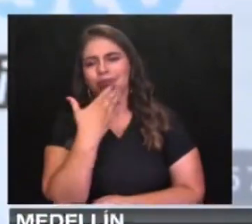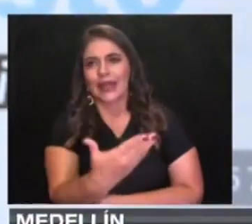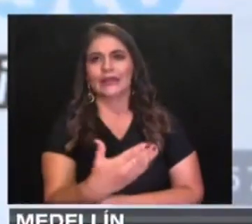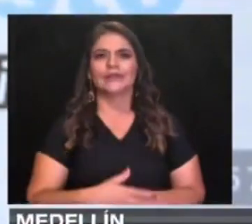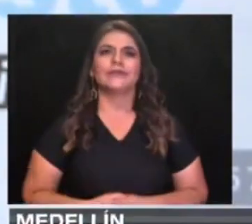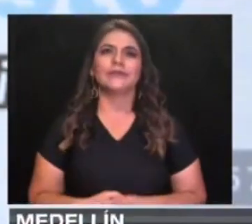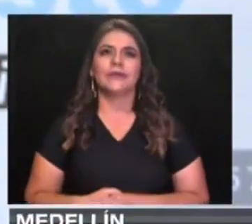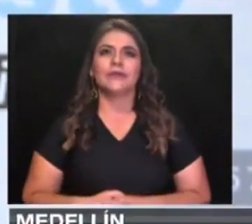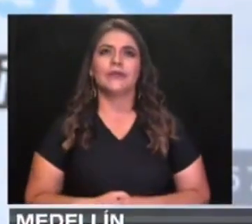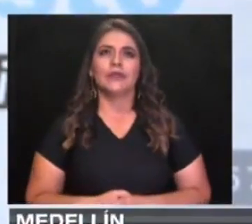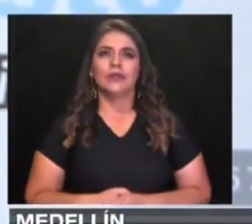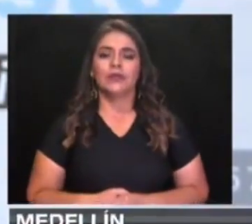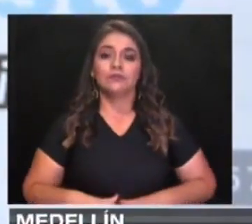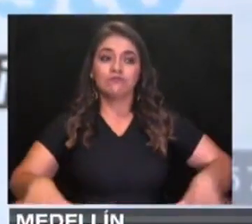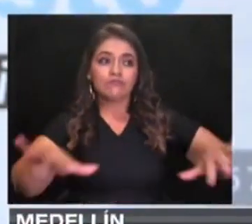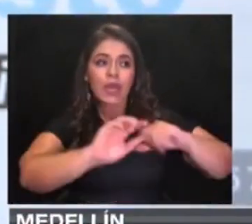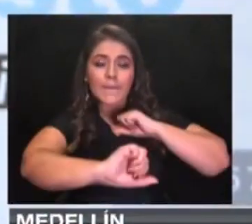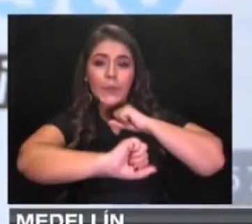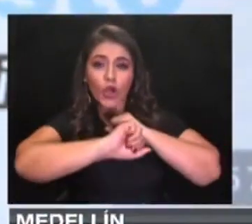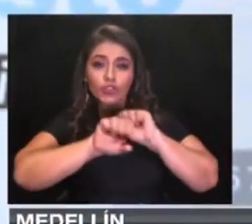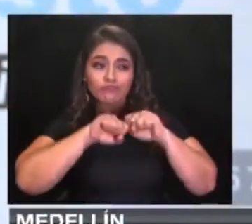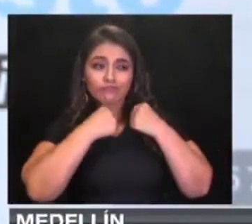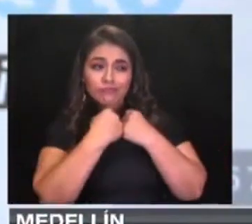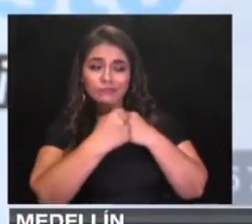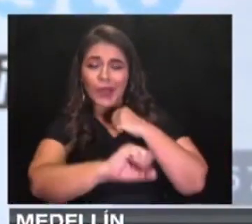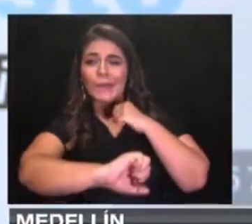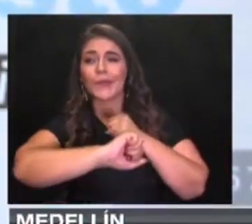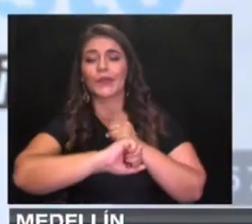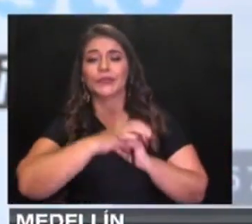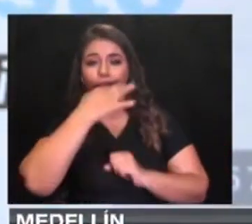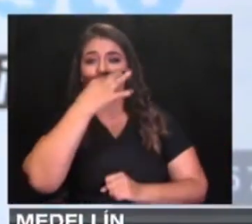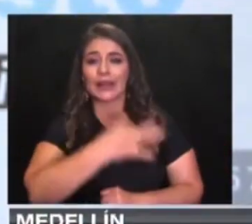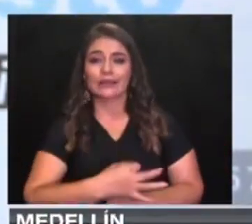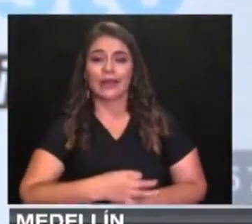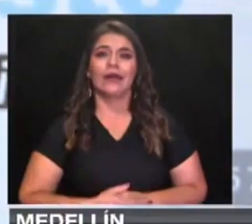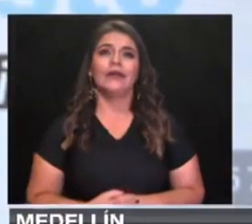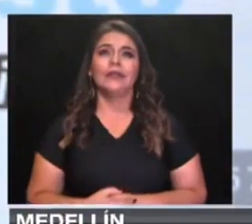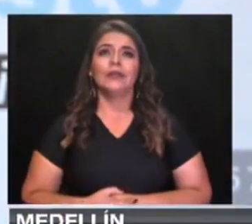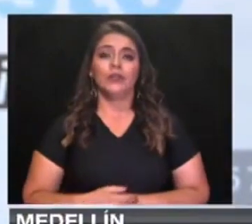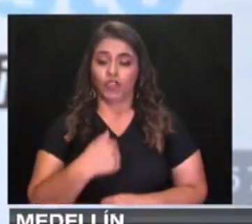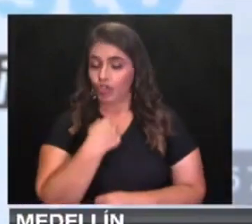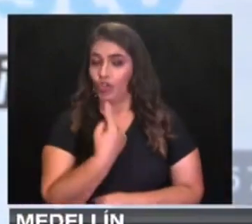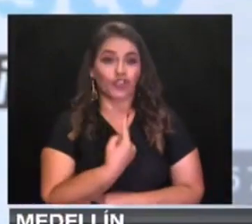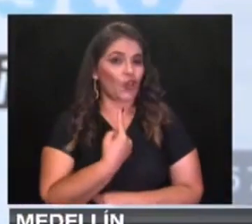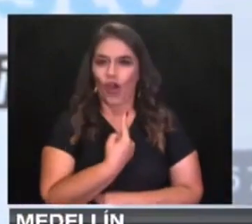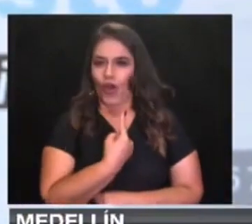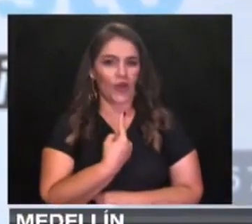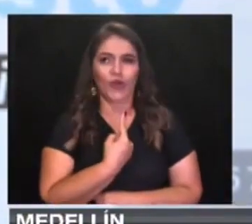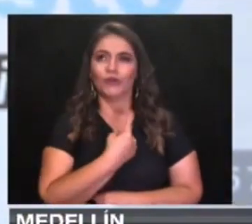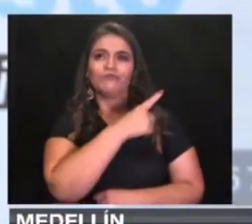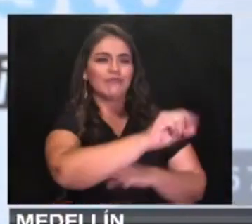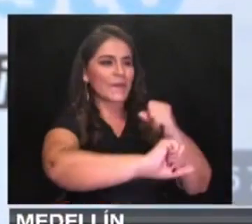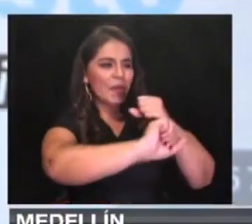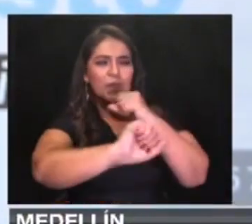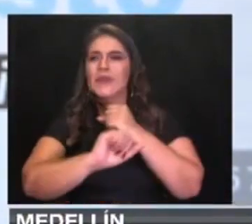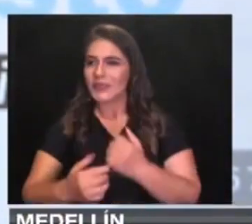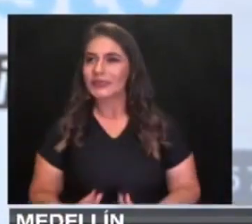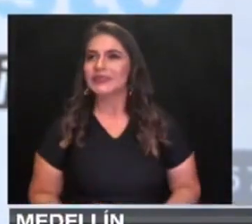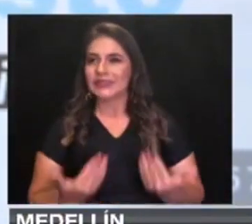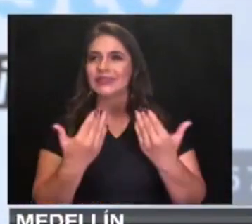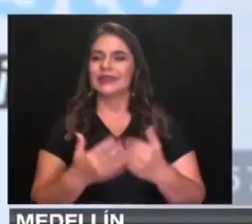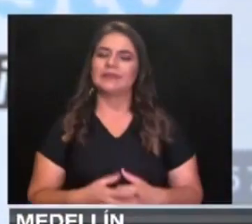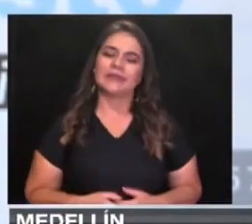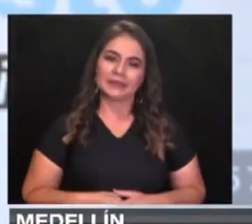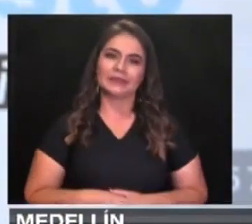toda la institucionalidad, gracias de verdad porque esto no hubiera sido posible sin su apoyo y sin